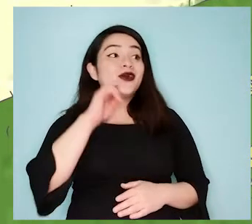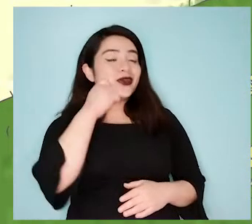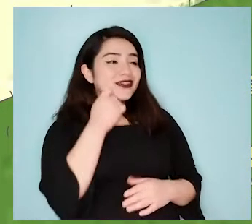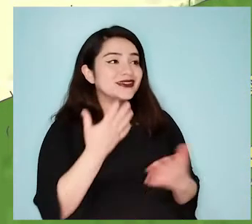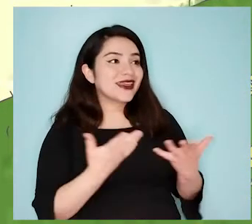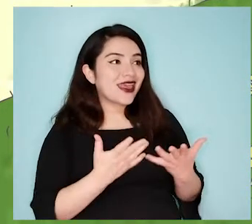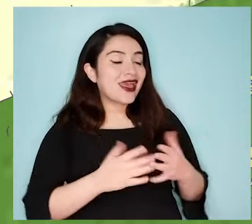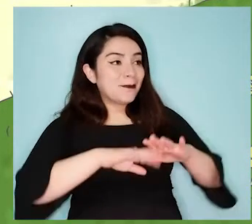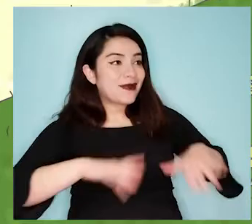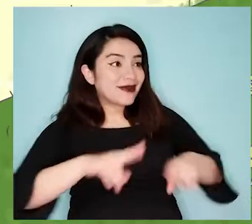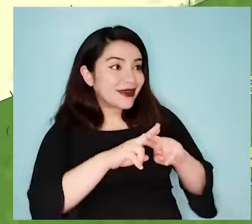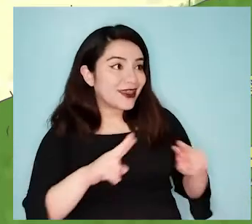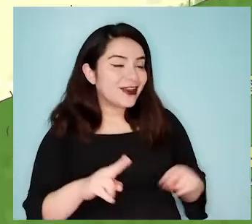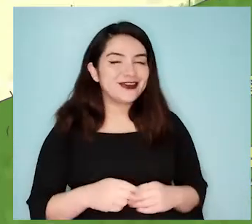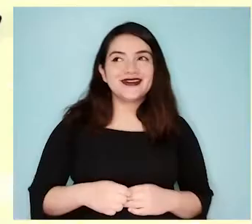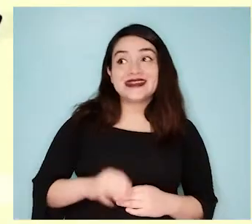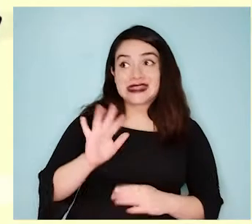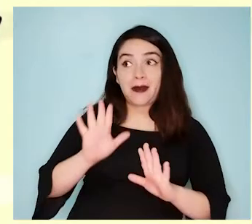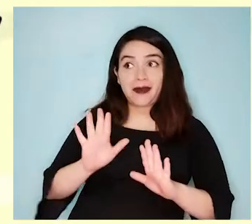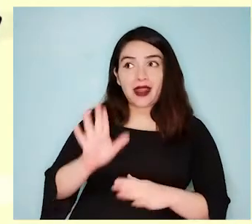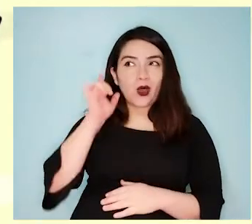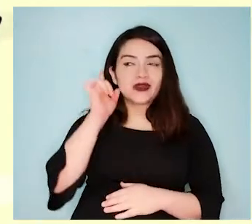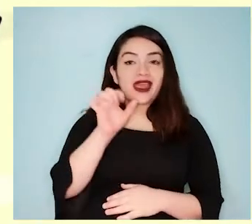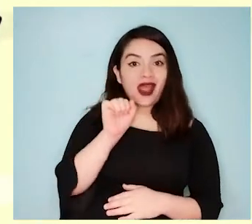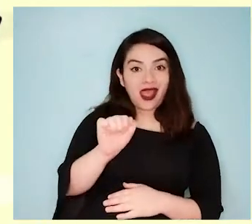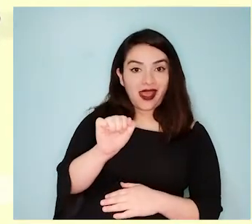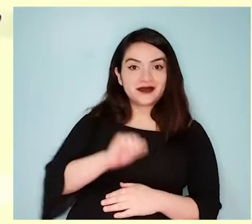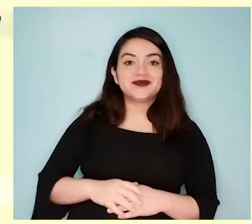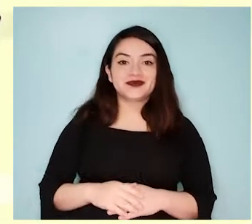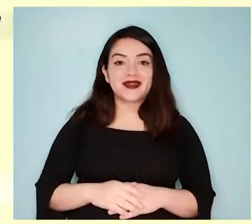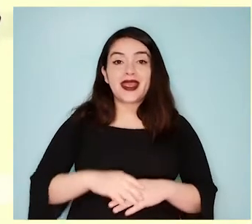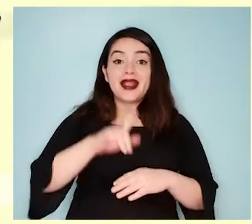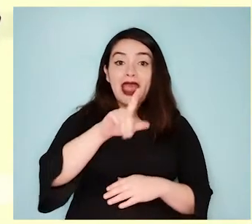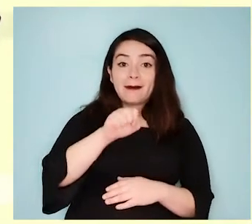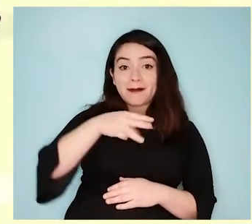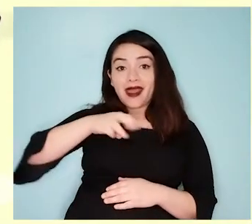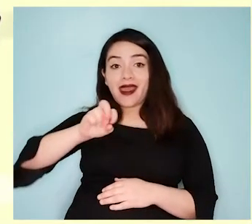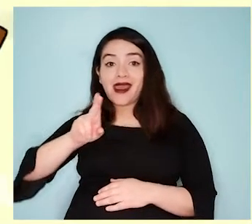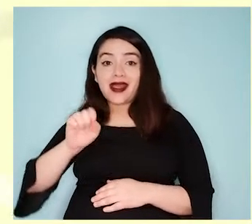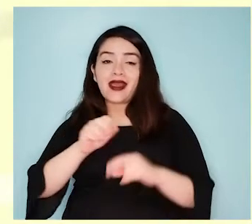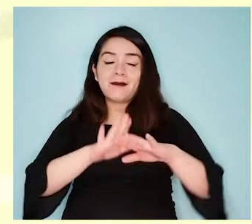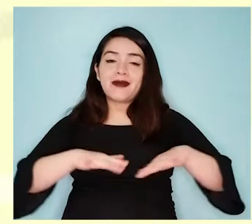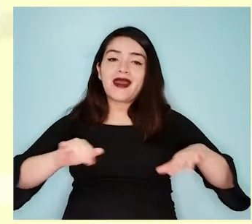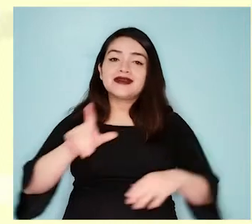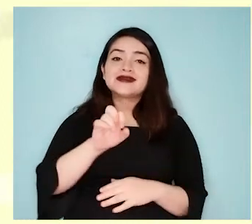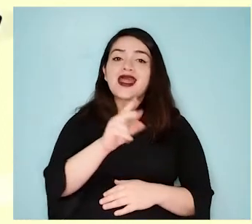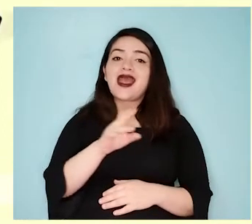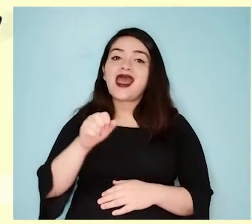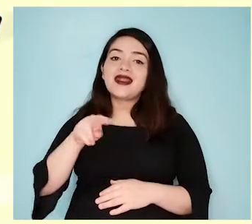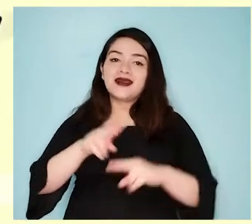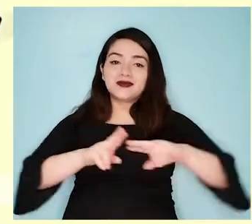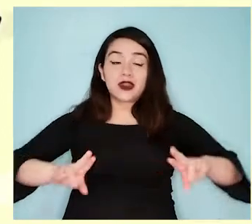O sea que la mar estaba serena. Espérate a oírla con A. La mar estaba sarana,